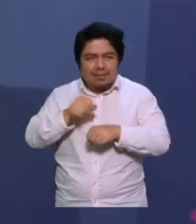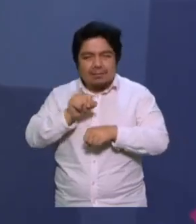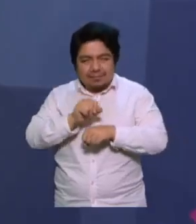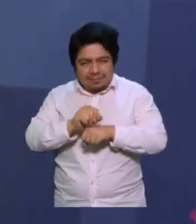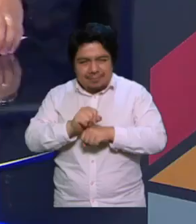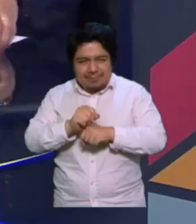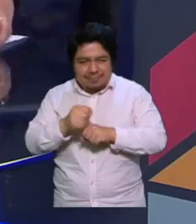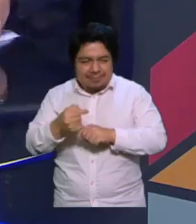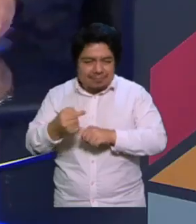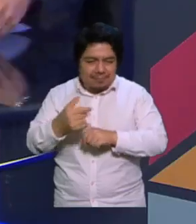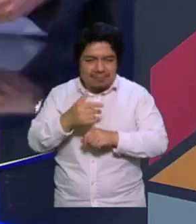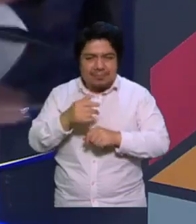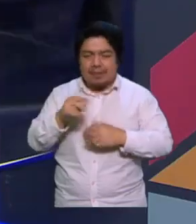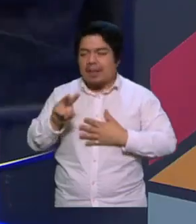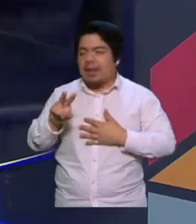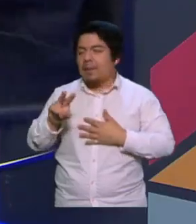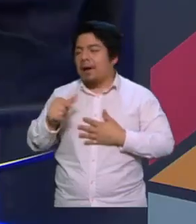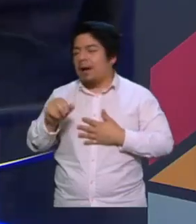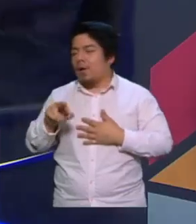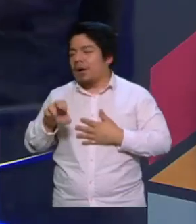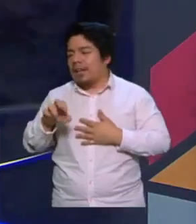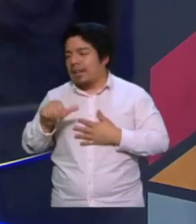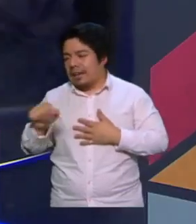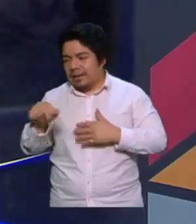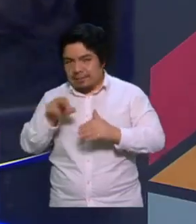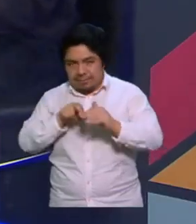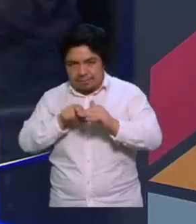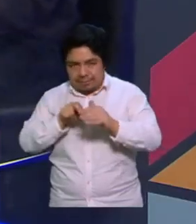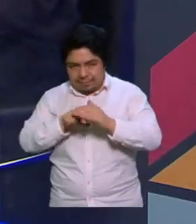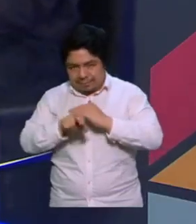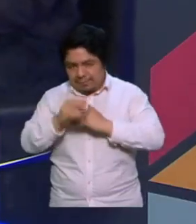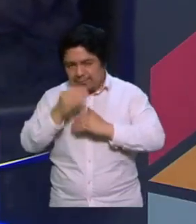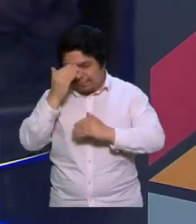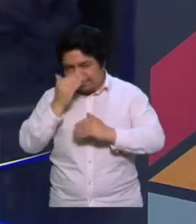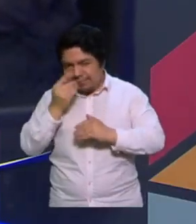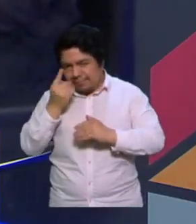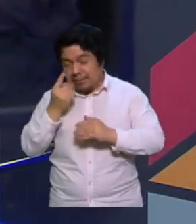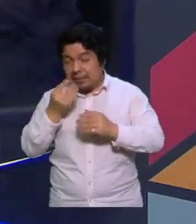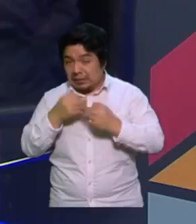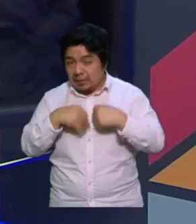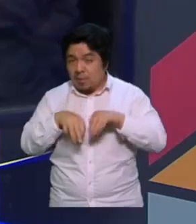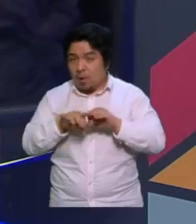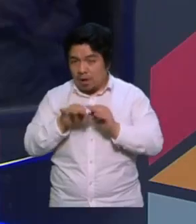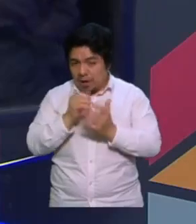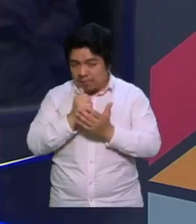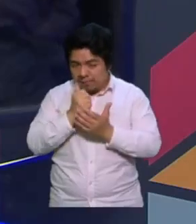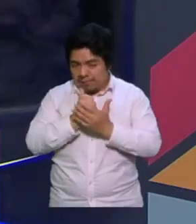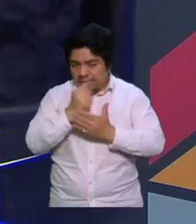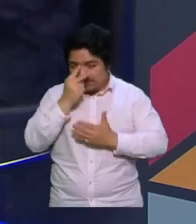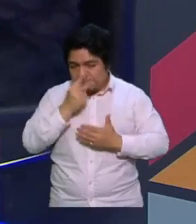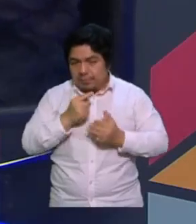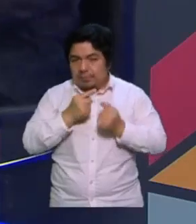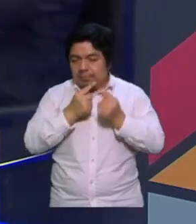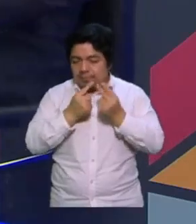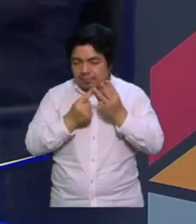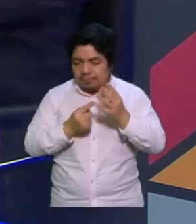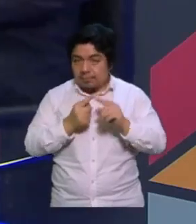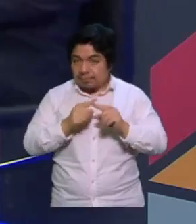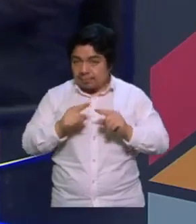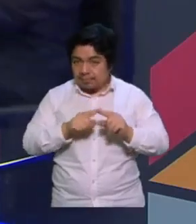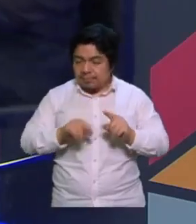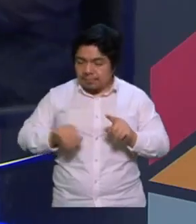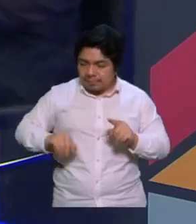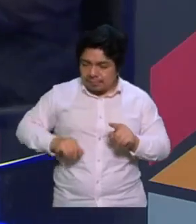las barboneras del metro, ¿no? Y que son parte fundamental de nuestra ciudad. Pero hay cosas bien interesantes que están sucediendo